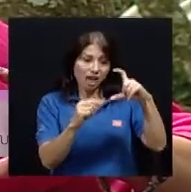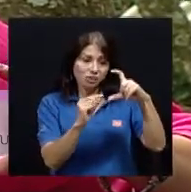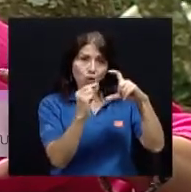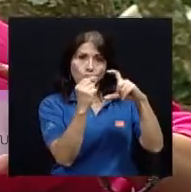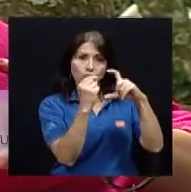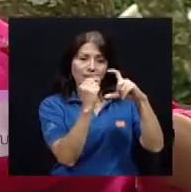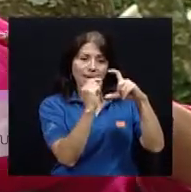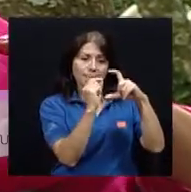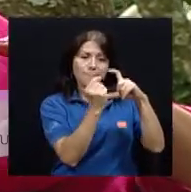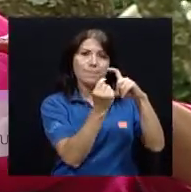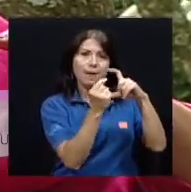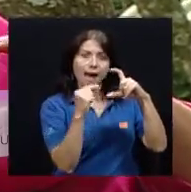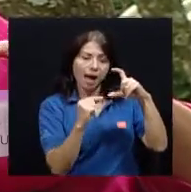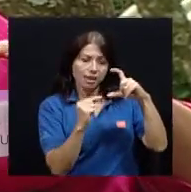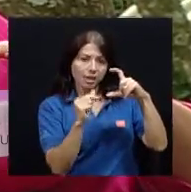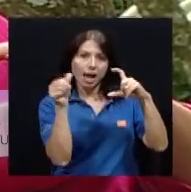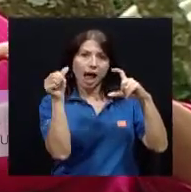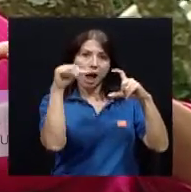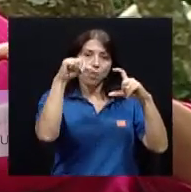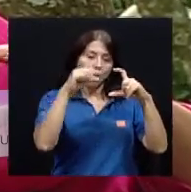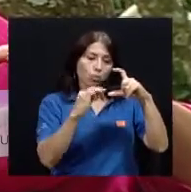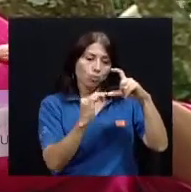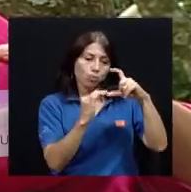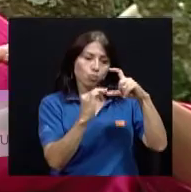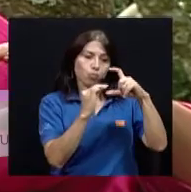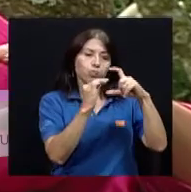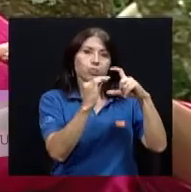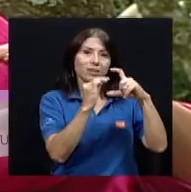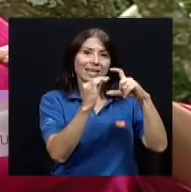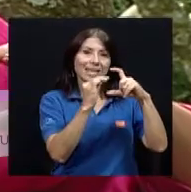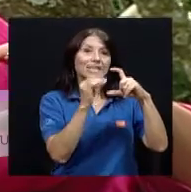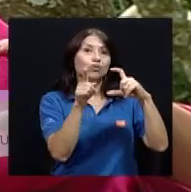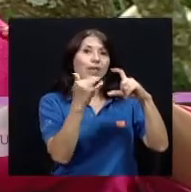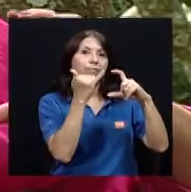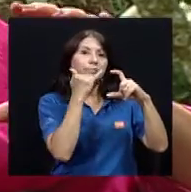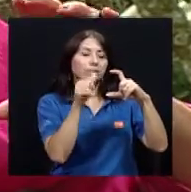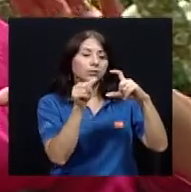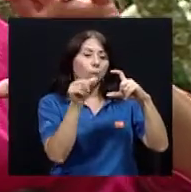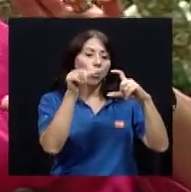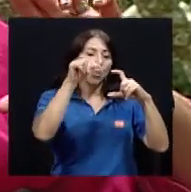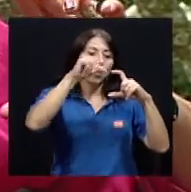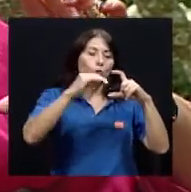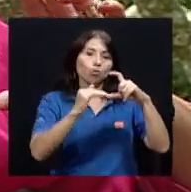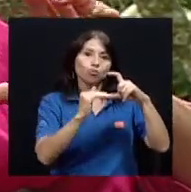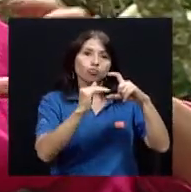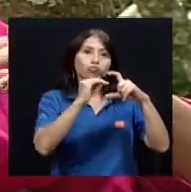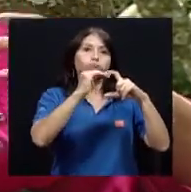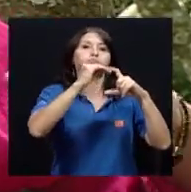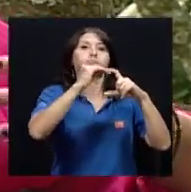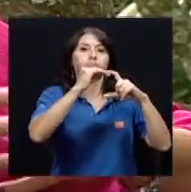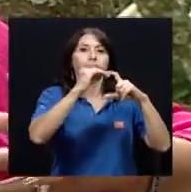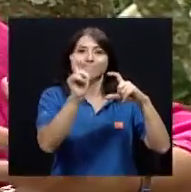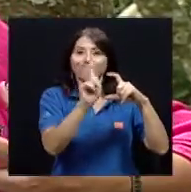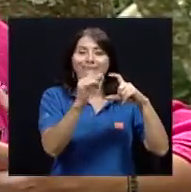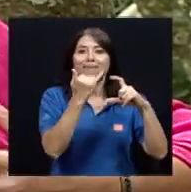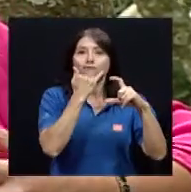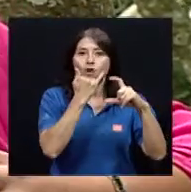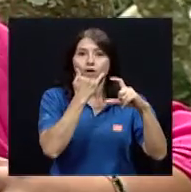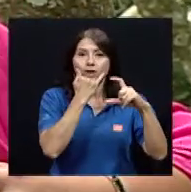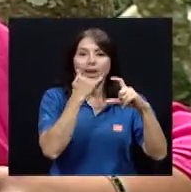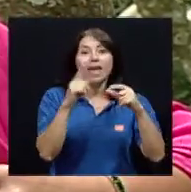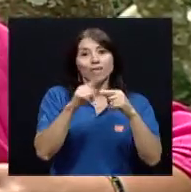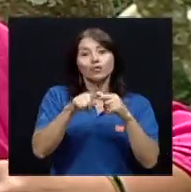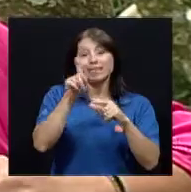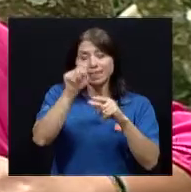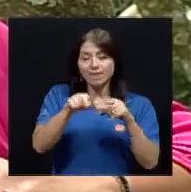sería un error echarlo hasta que tape eso sería un gran gran error entonces esa es una forma digamos de tener la de